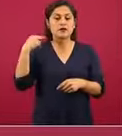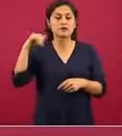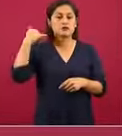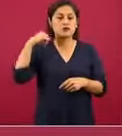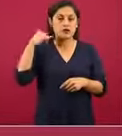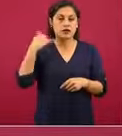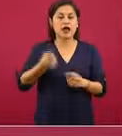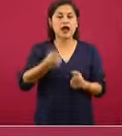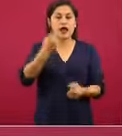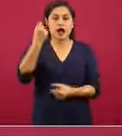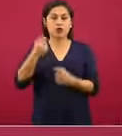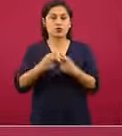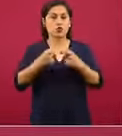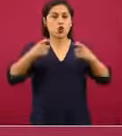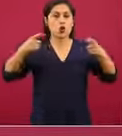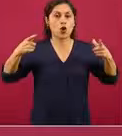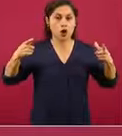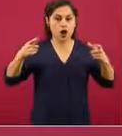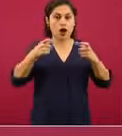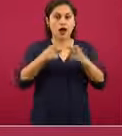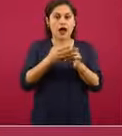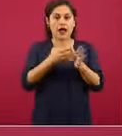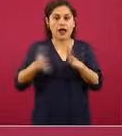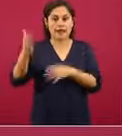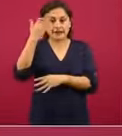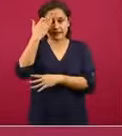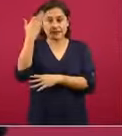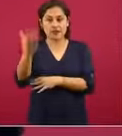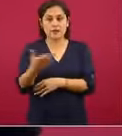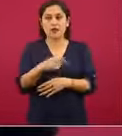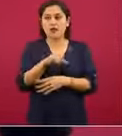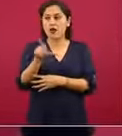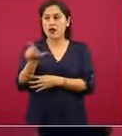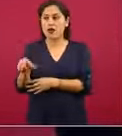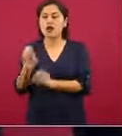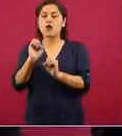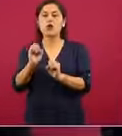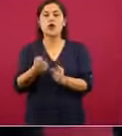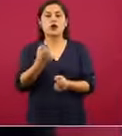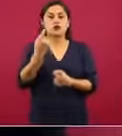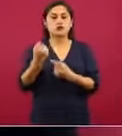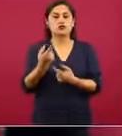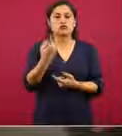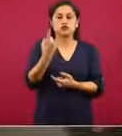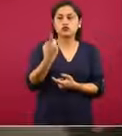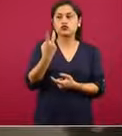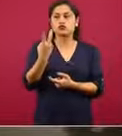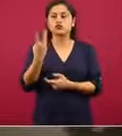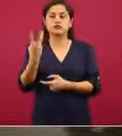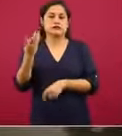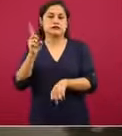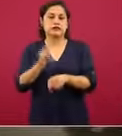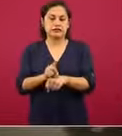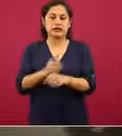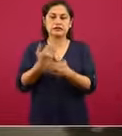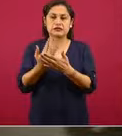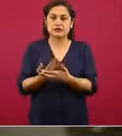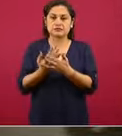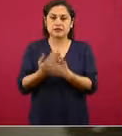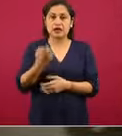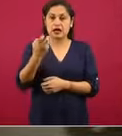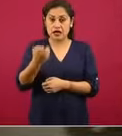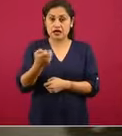aumentando más, otros están aumentando menos, pero todas estas entidades federativas en general, en las últimas cuatro semanas, están